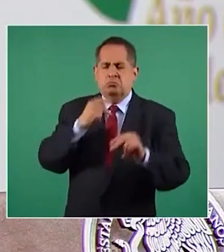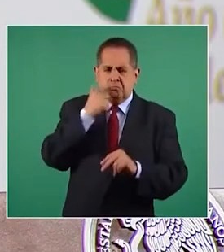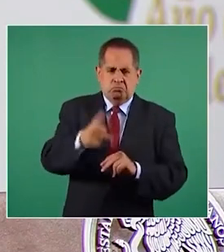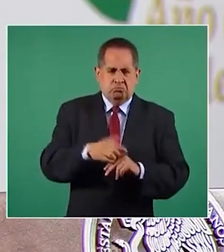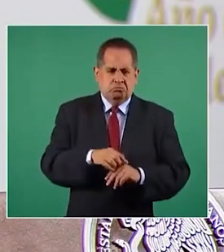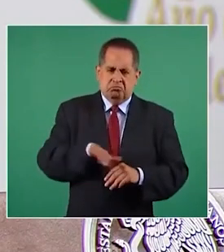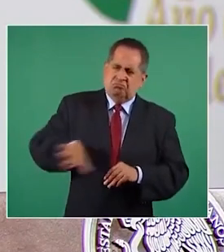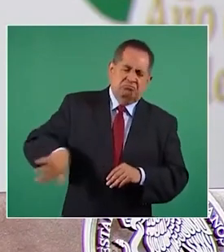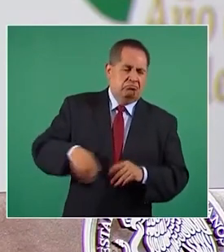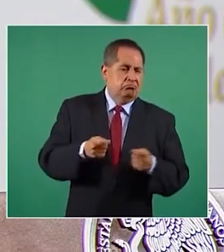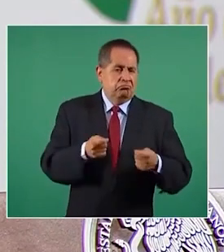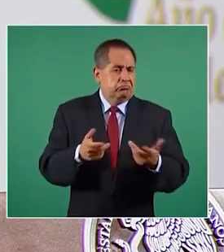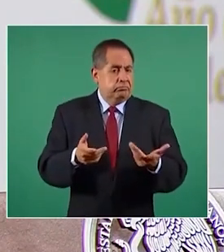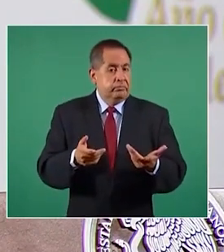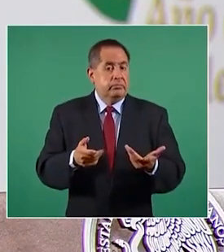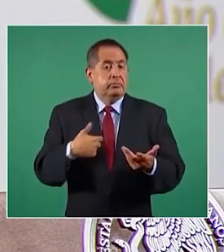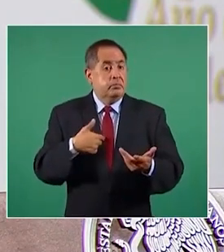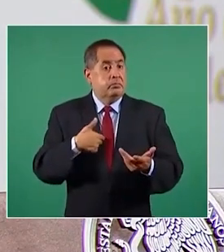López Obrador.